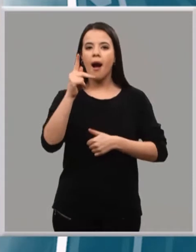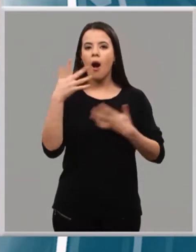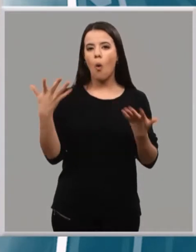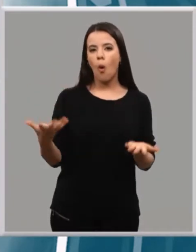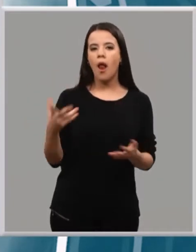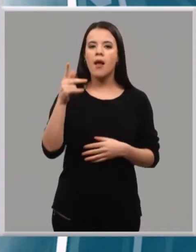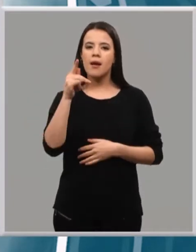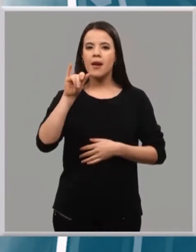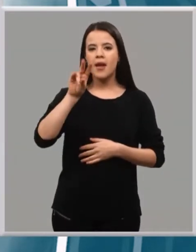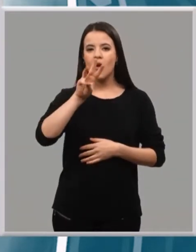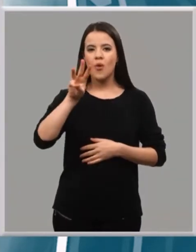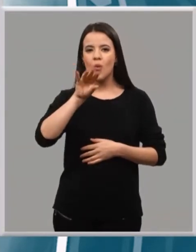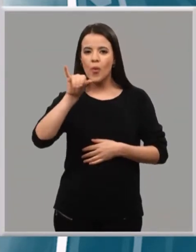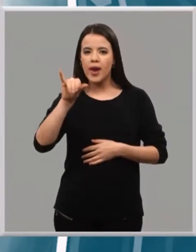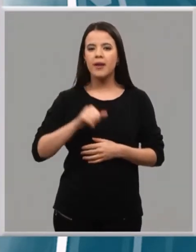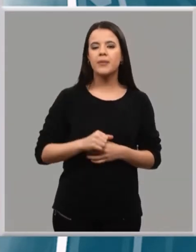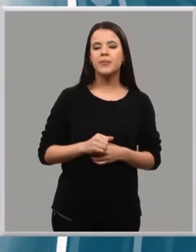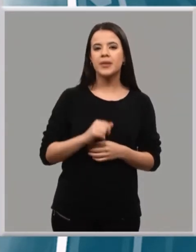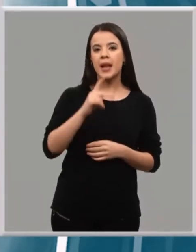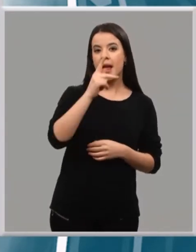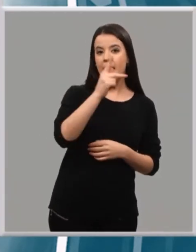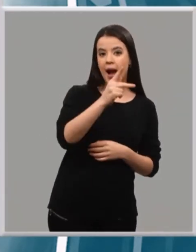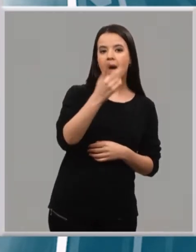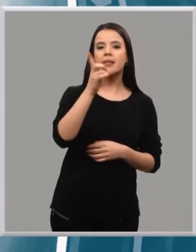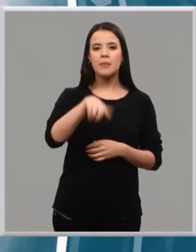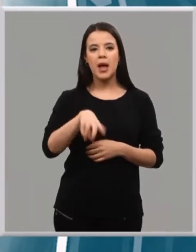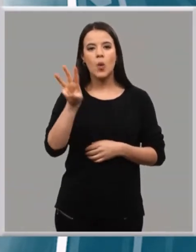tiene la K y tiene la W.